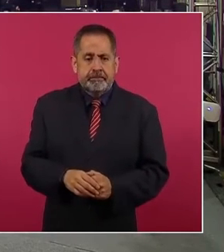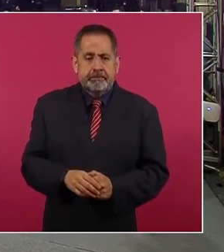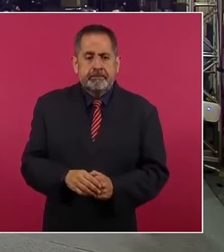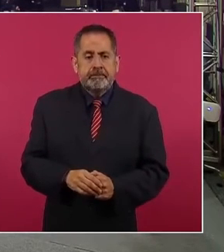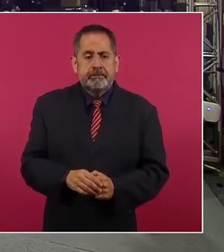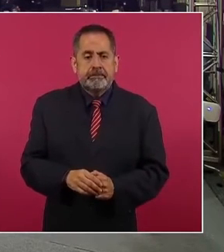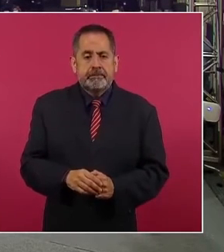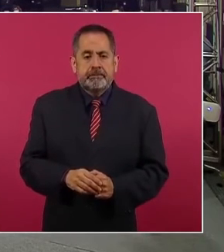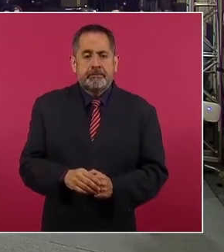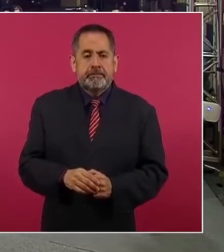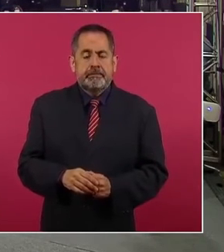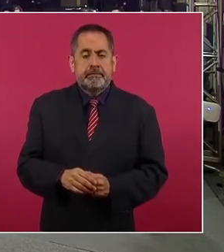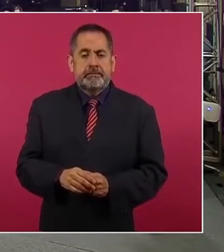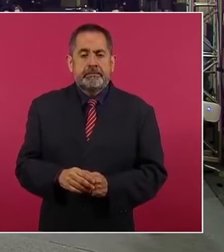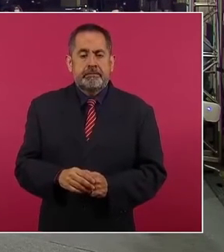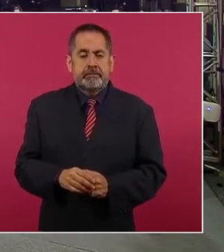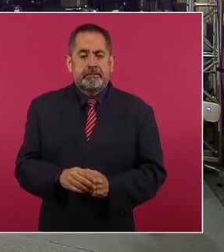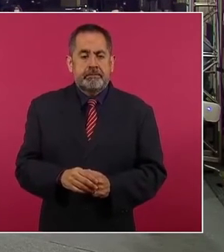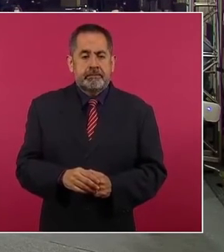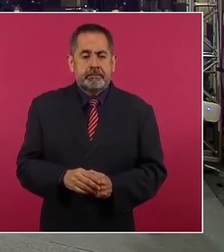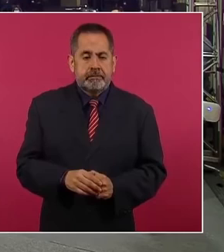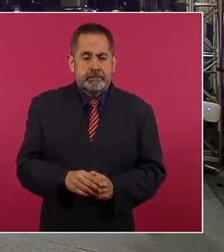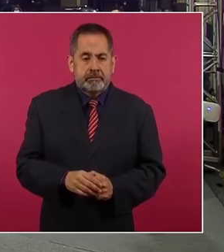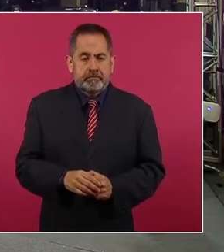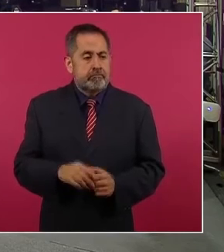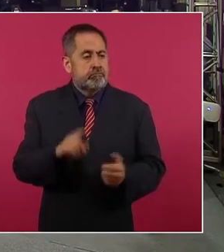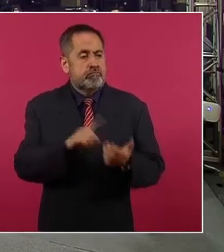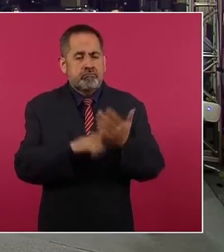la academia.